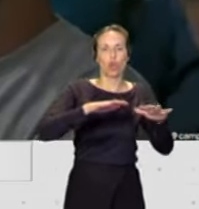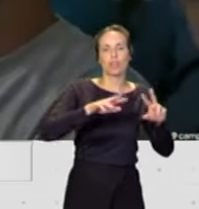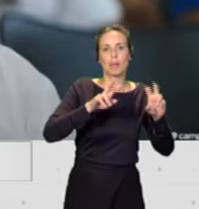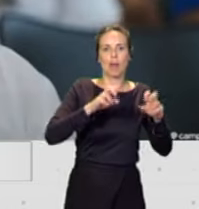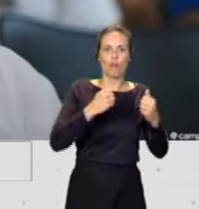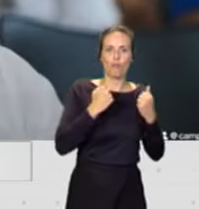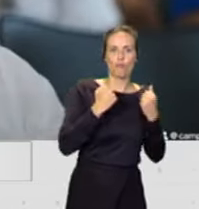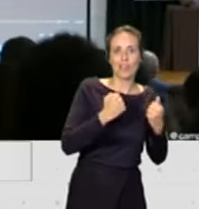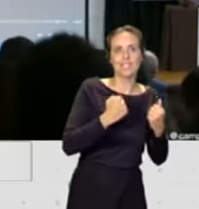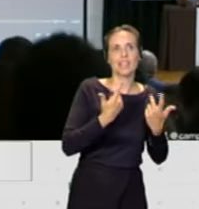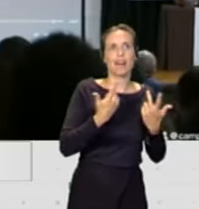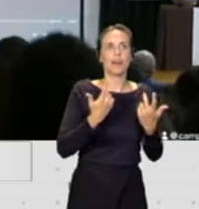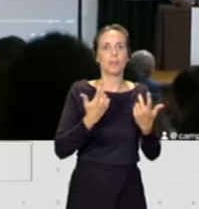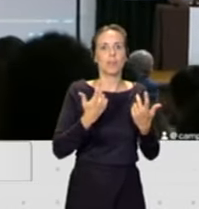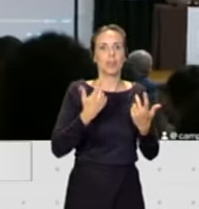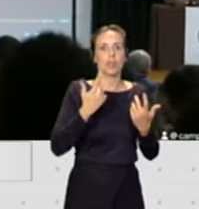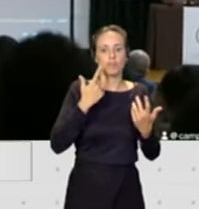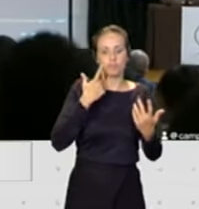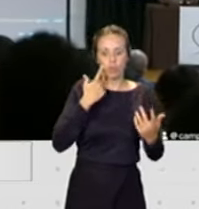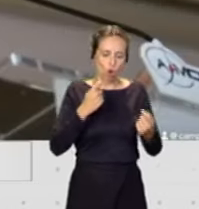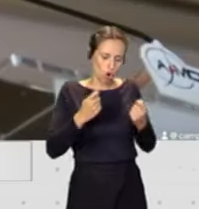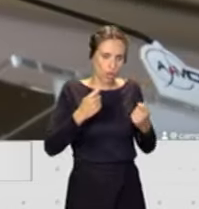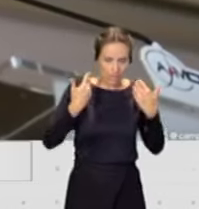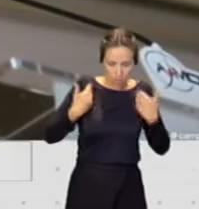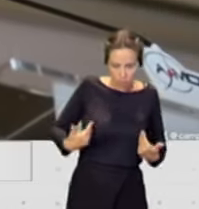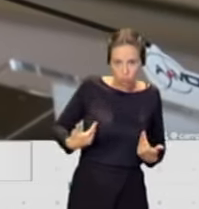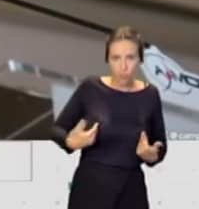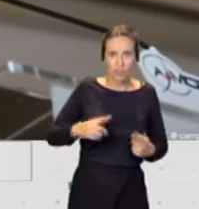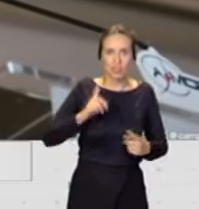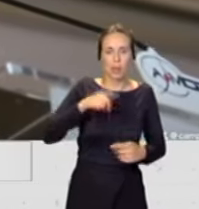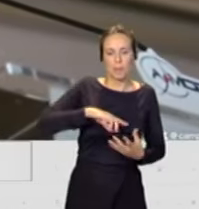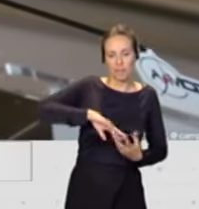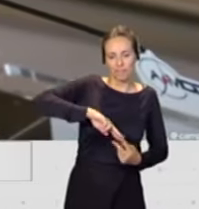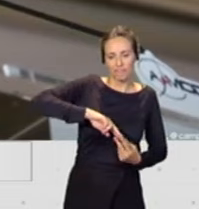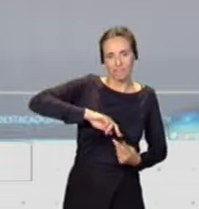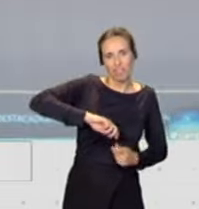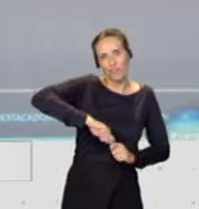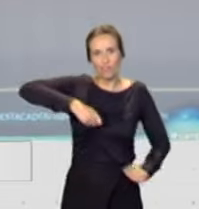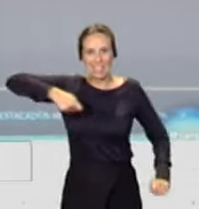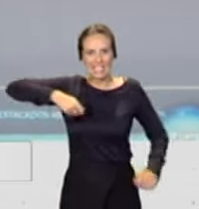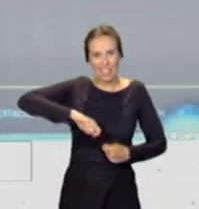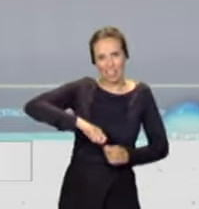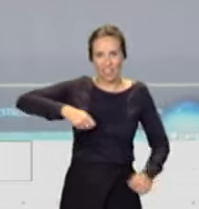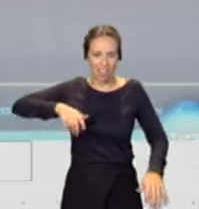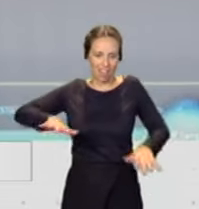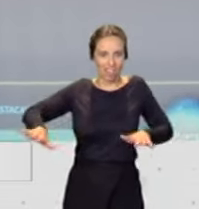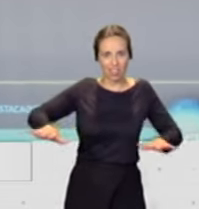de coordinación, de flexibilidad. Después vamos a hacer también otro entrenamiento